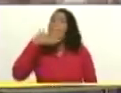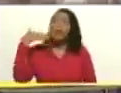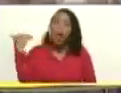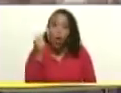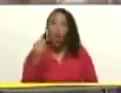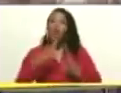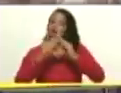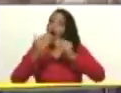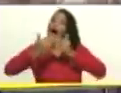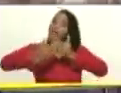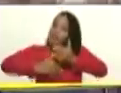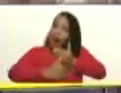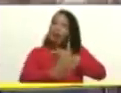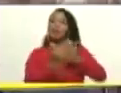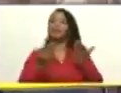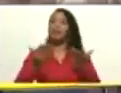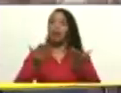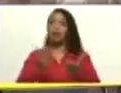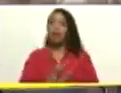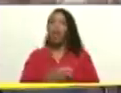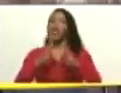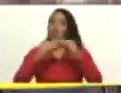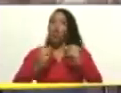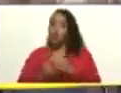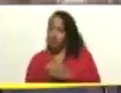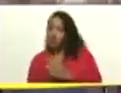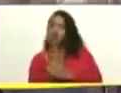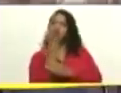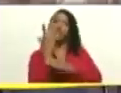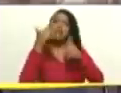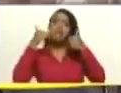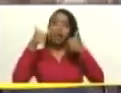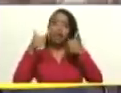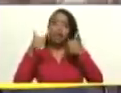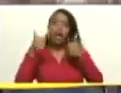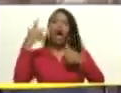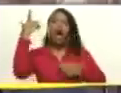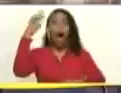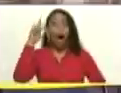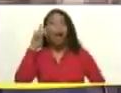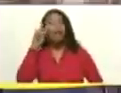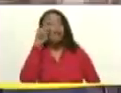todo avance, que todo florezca. tenemos una visión